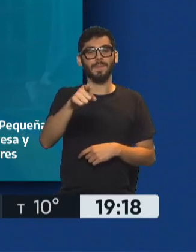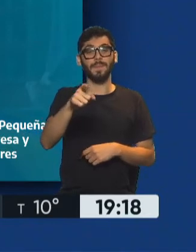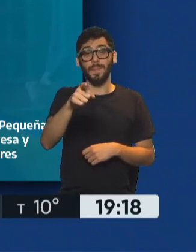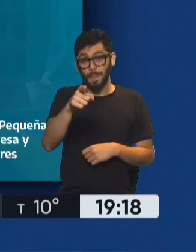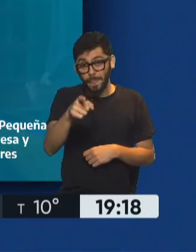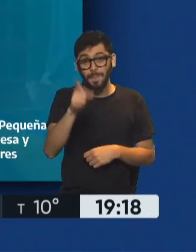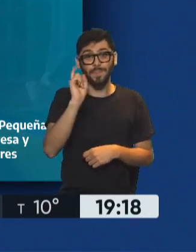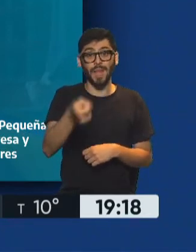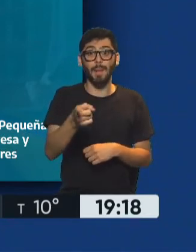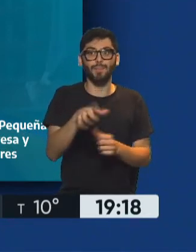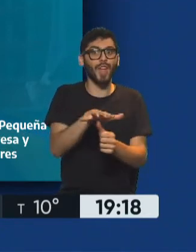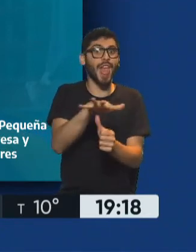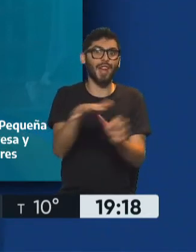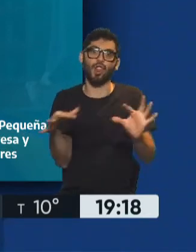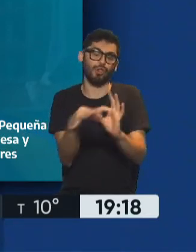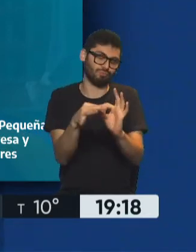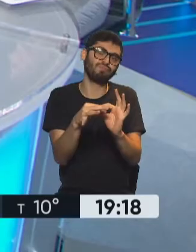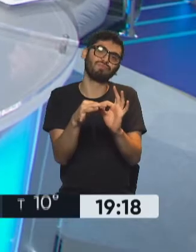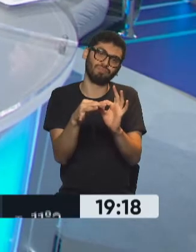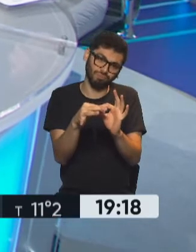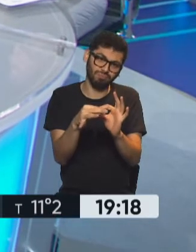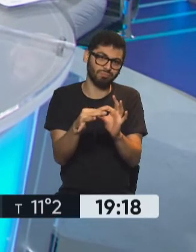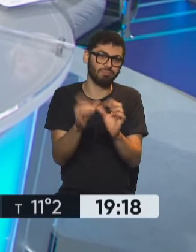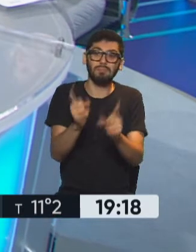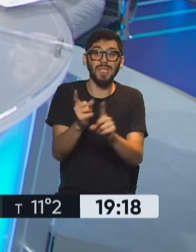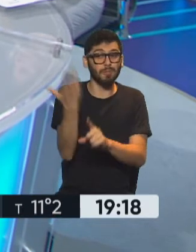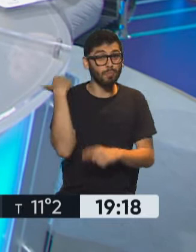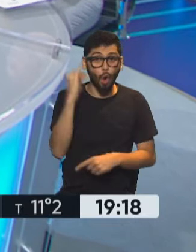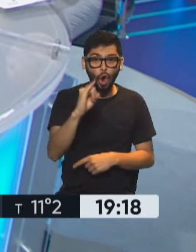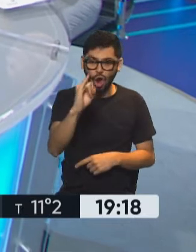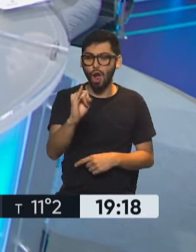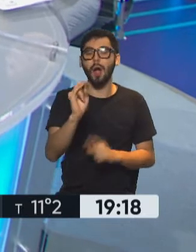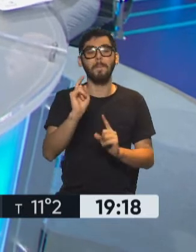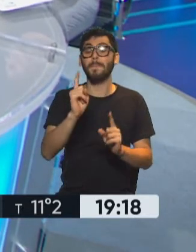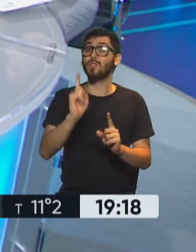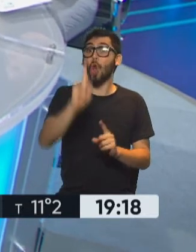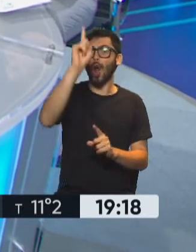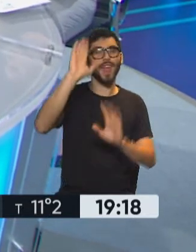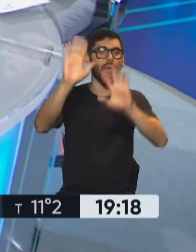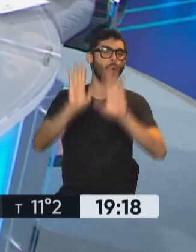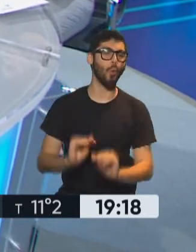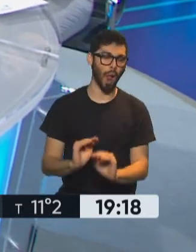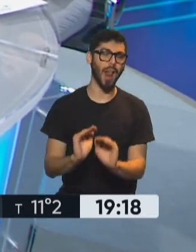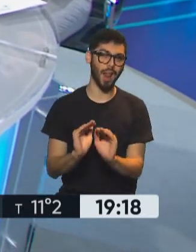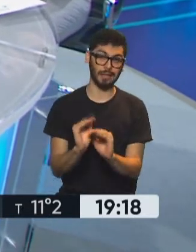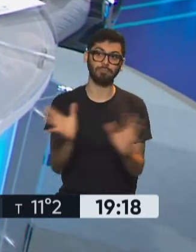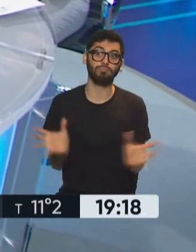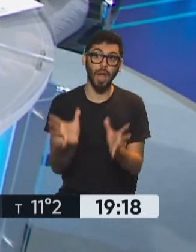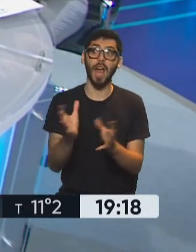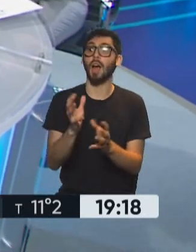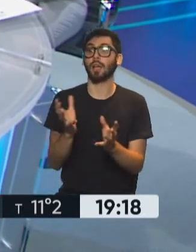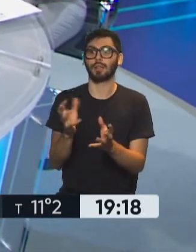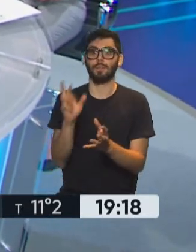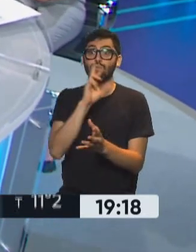equidad de género y él reproduce el mismo esquema que te conté en materia del Norte Grande, promoviendo el empleo de las mujeres